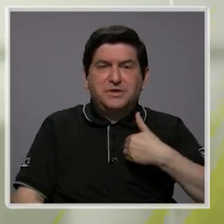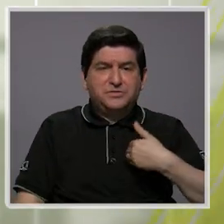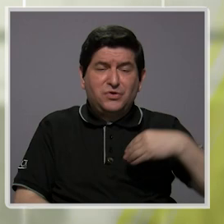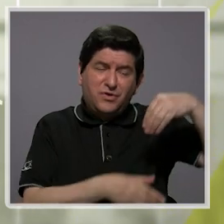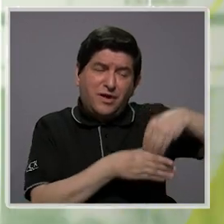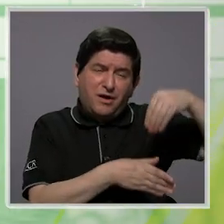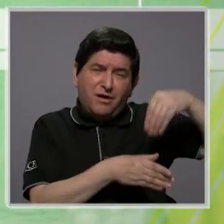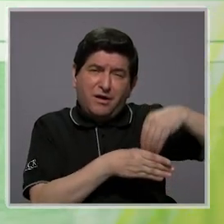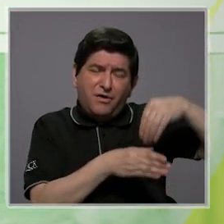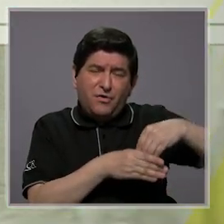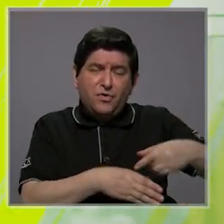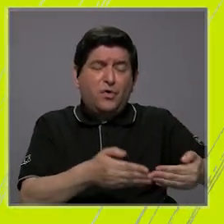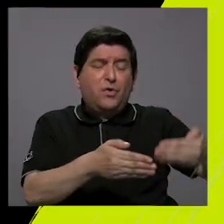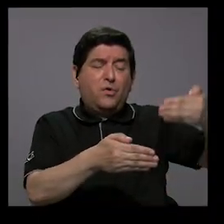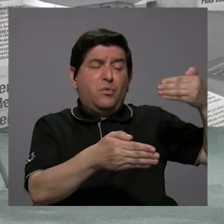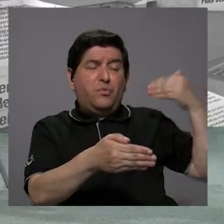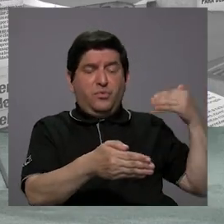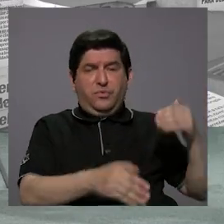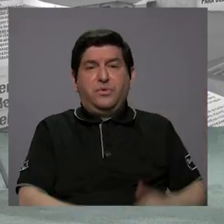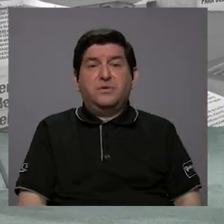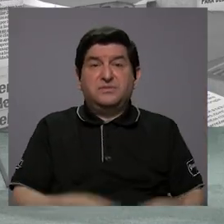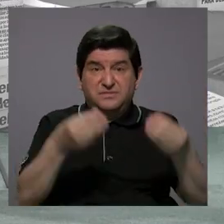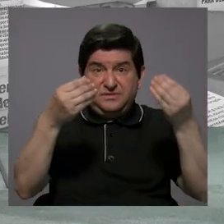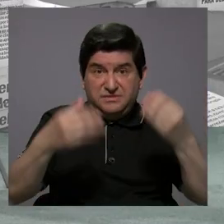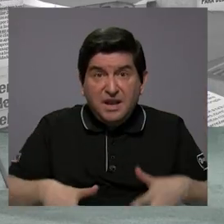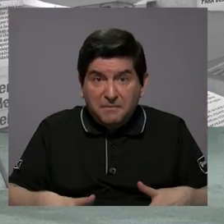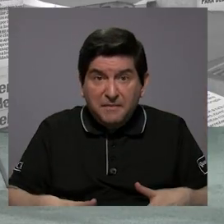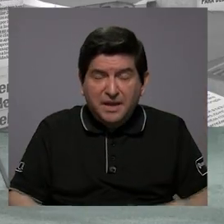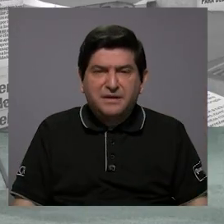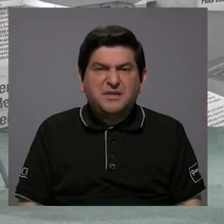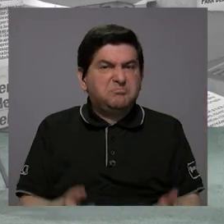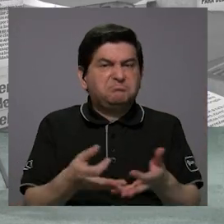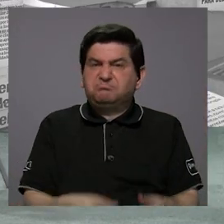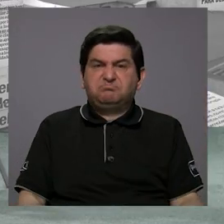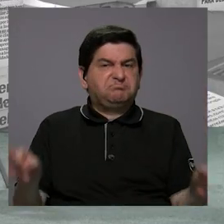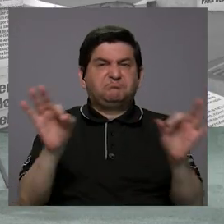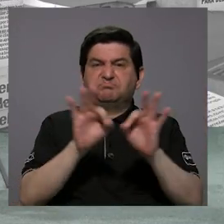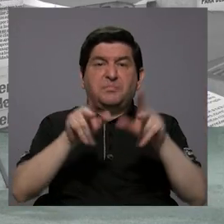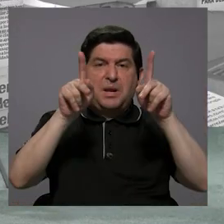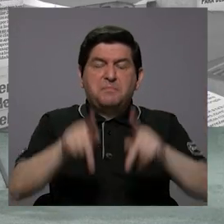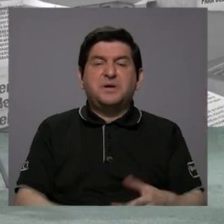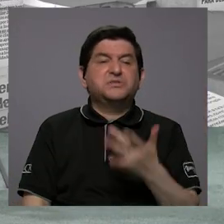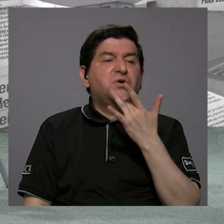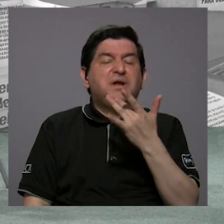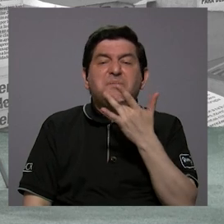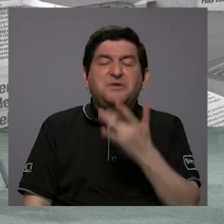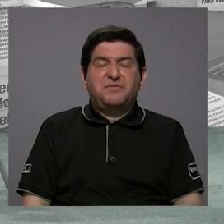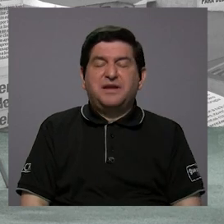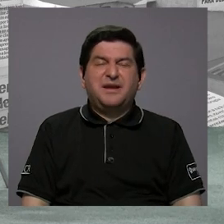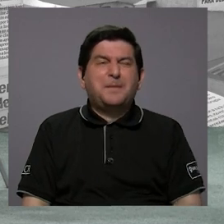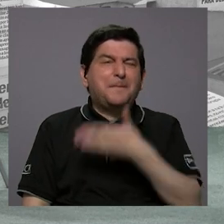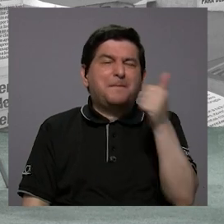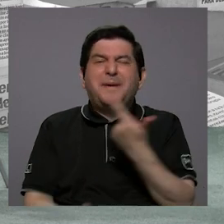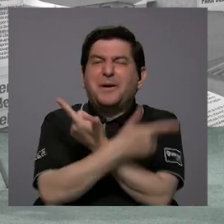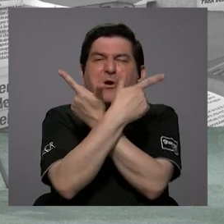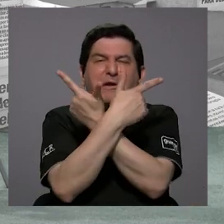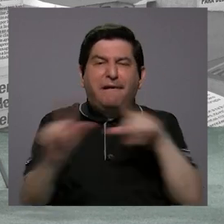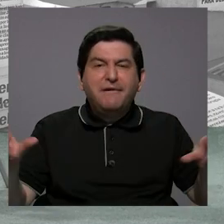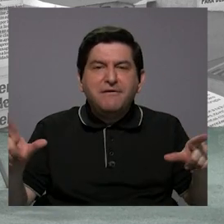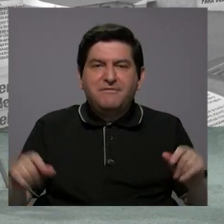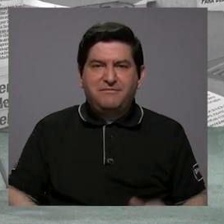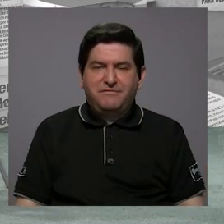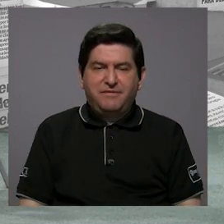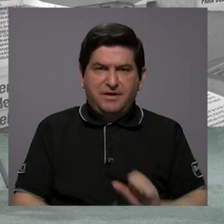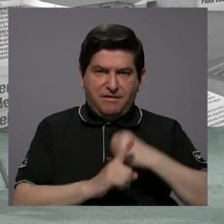porque la ahorró durante bastante tiempo. Entonces si la pierde, no es tan significativo. La persona va a preferir mil veces su libertad y